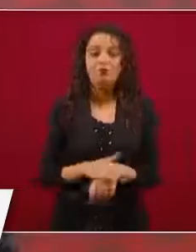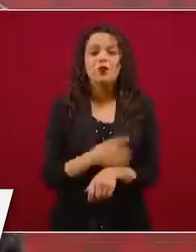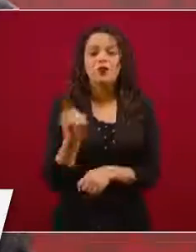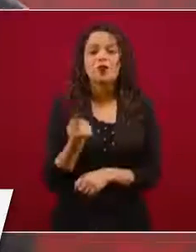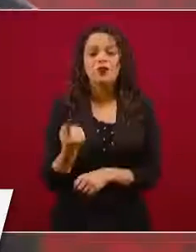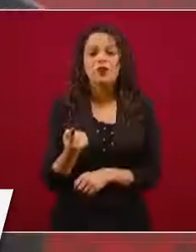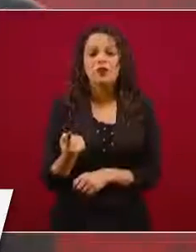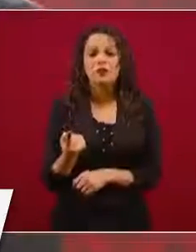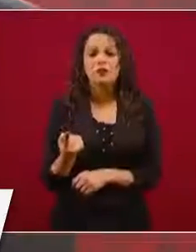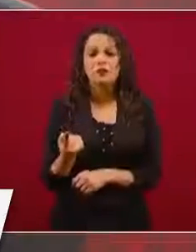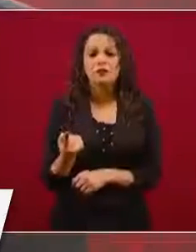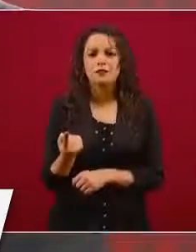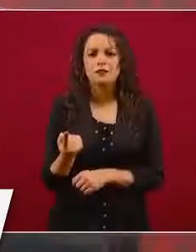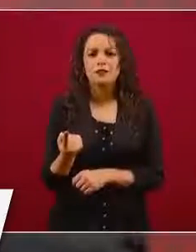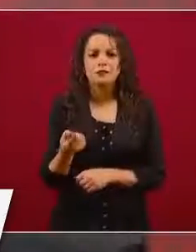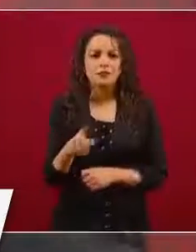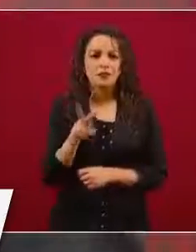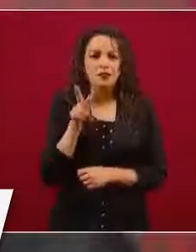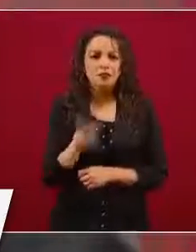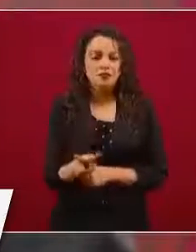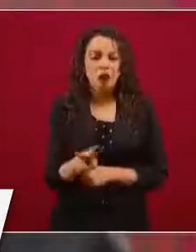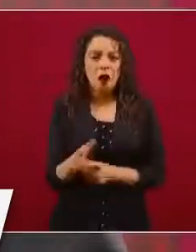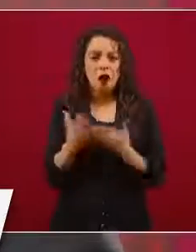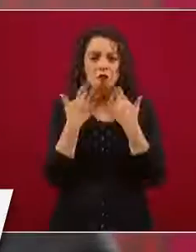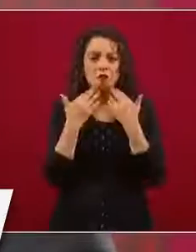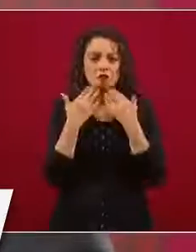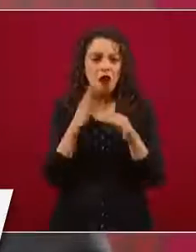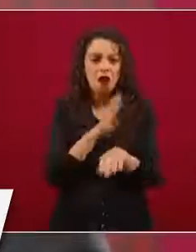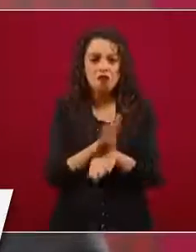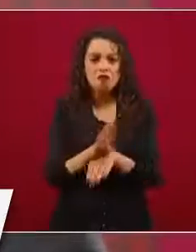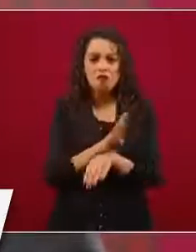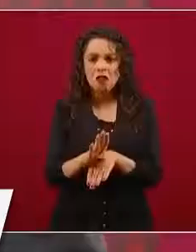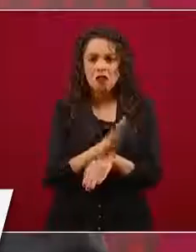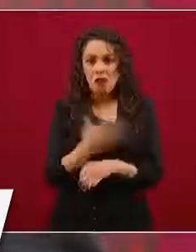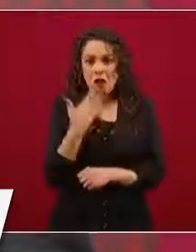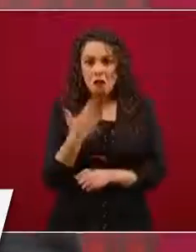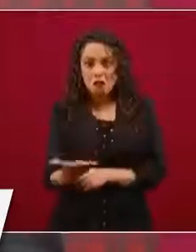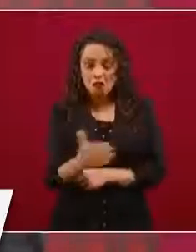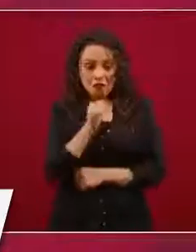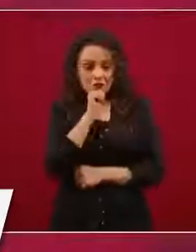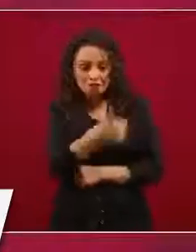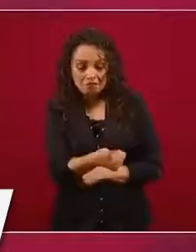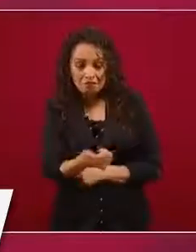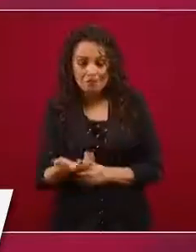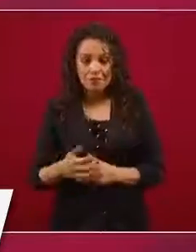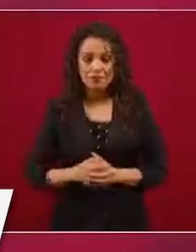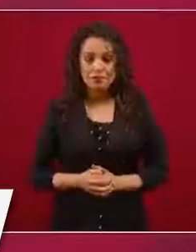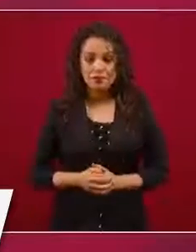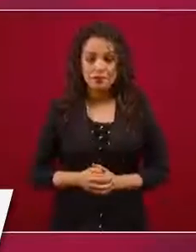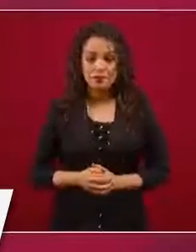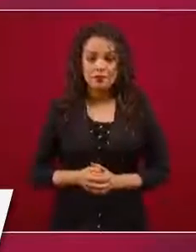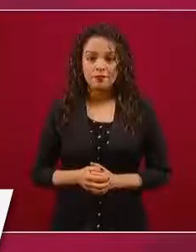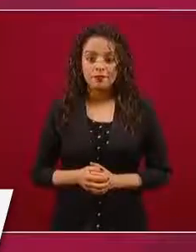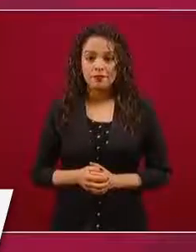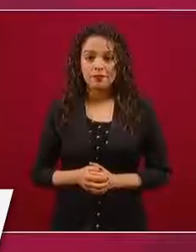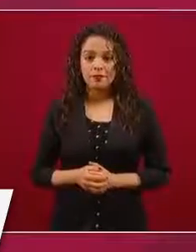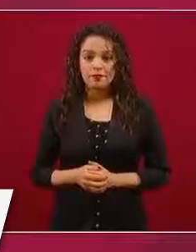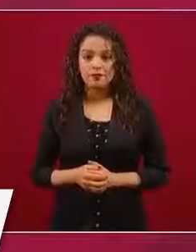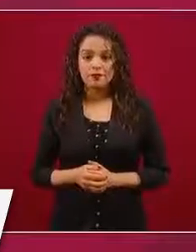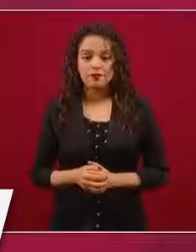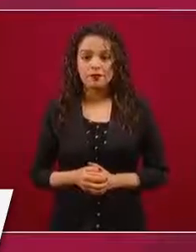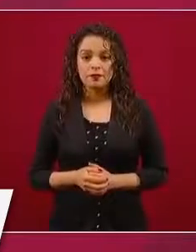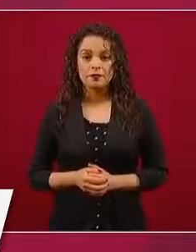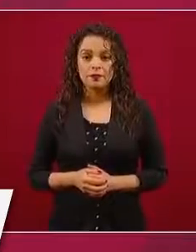resultados, no hay beneficios. Pero no me voy a meter a